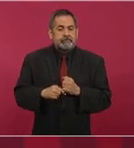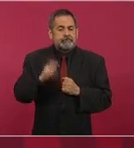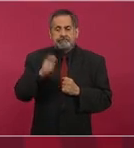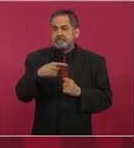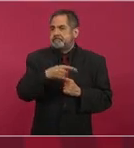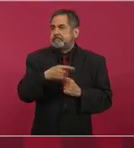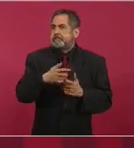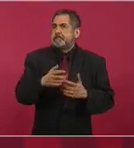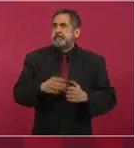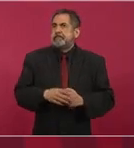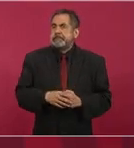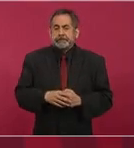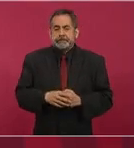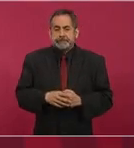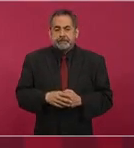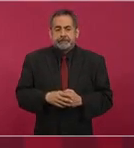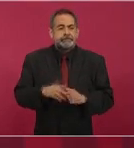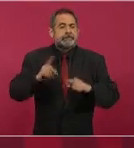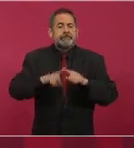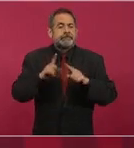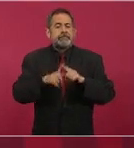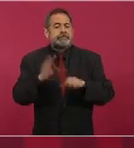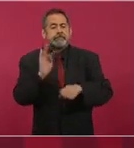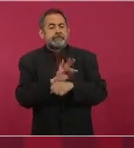protección